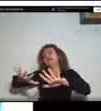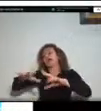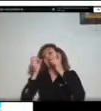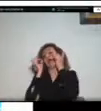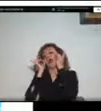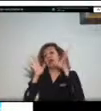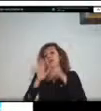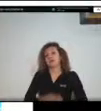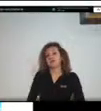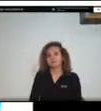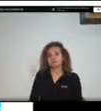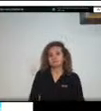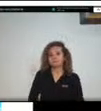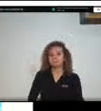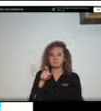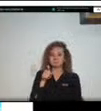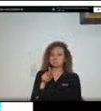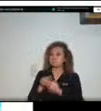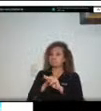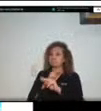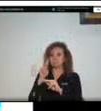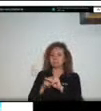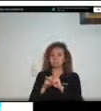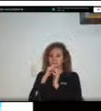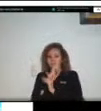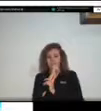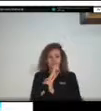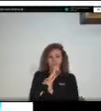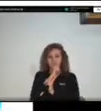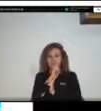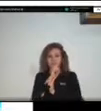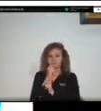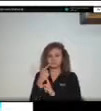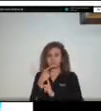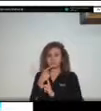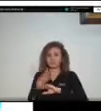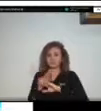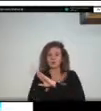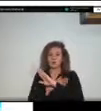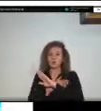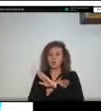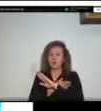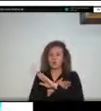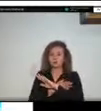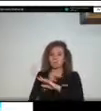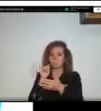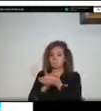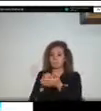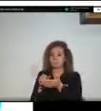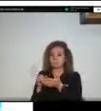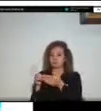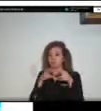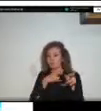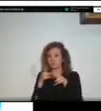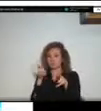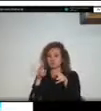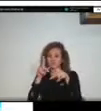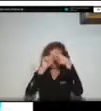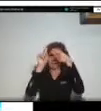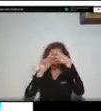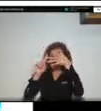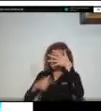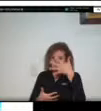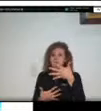es un común denominador como les decía en todas las corrientes tanto en el Guatiquía en el Guayuriva en el Guamal